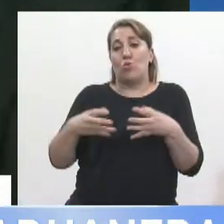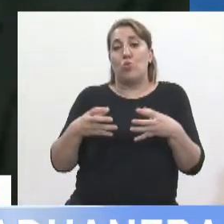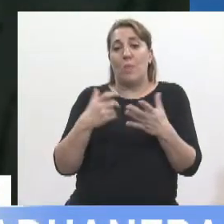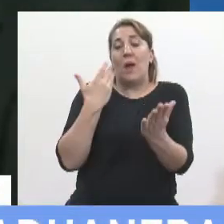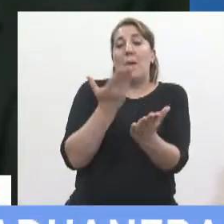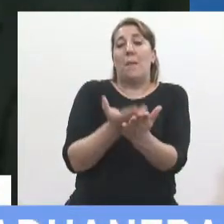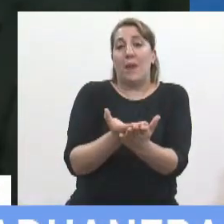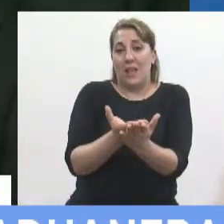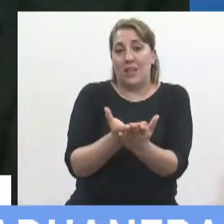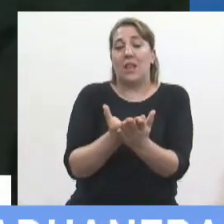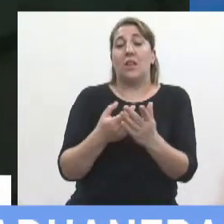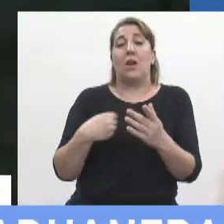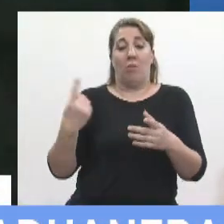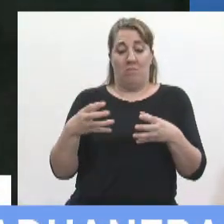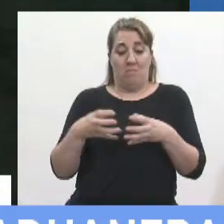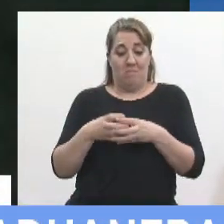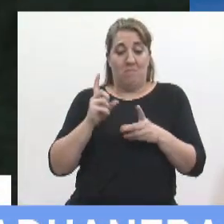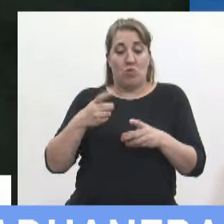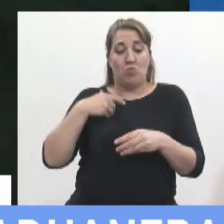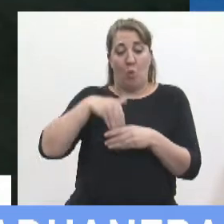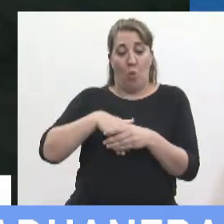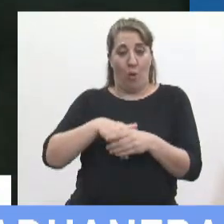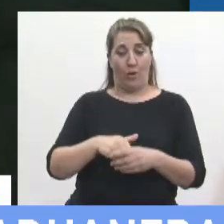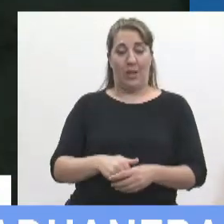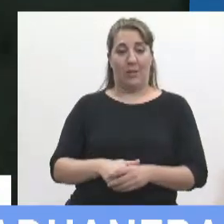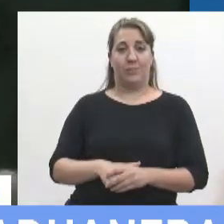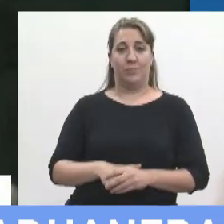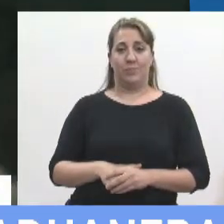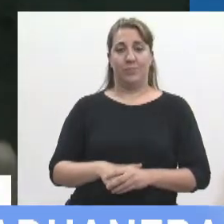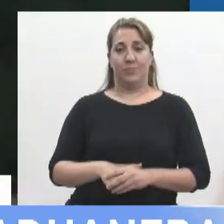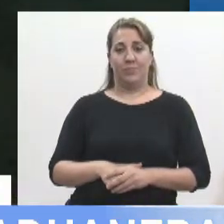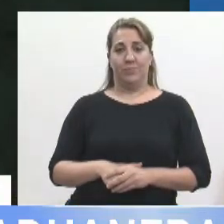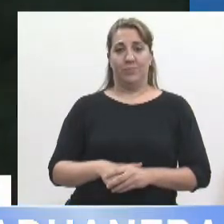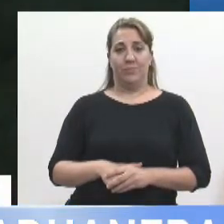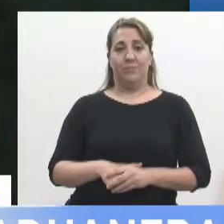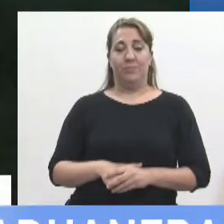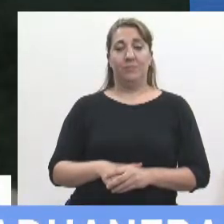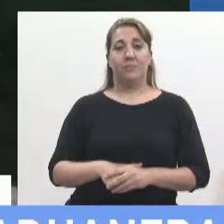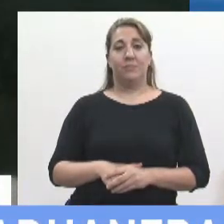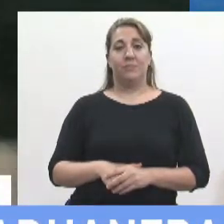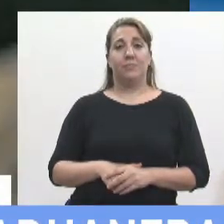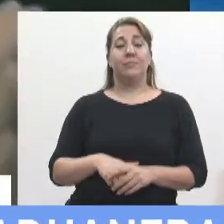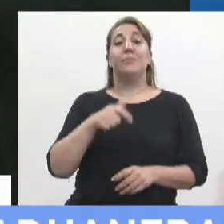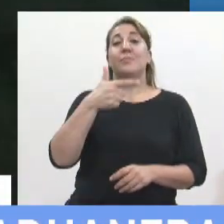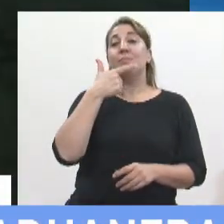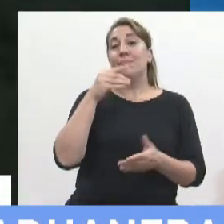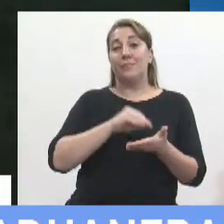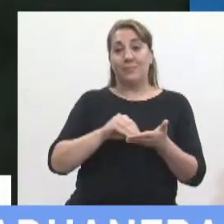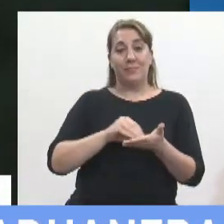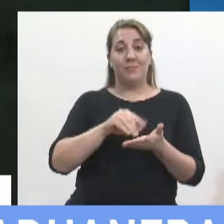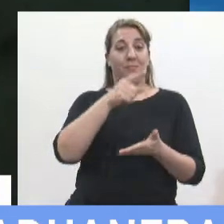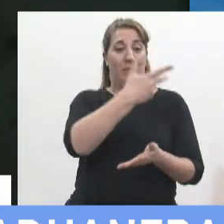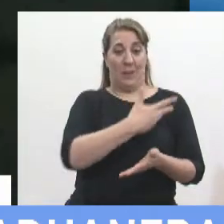presentar un despacho de minoría que es el que yo votaba pero de aquello que no se habla senador, señor